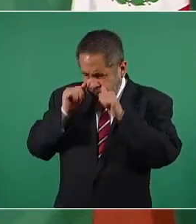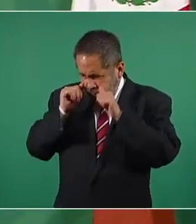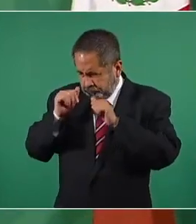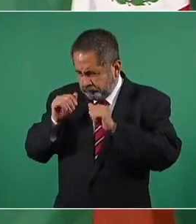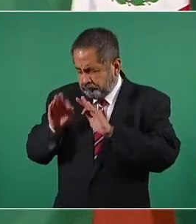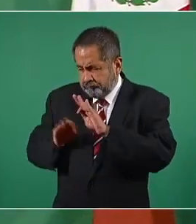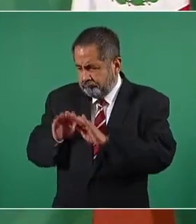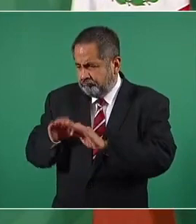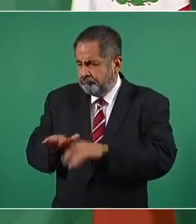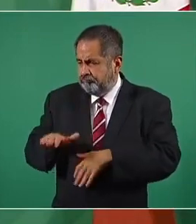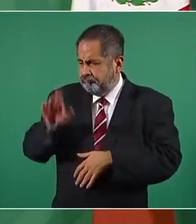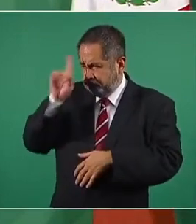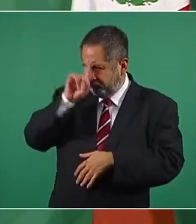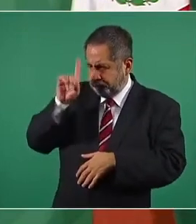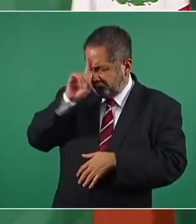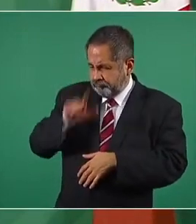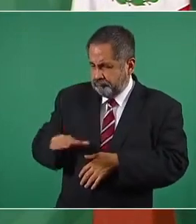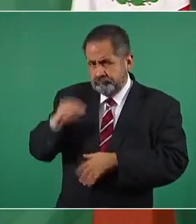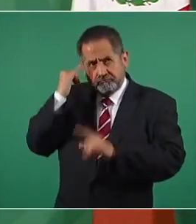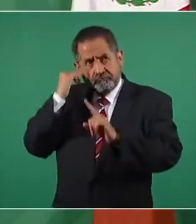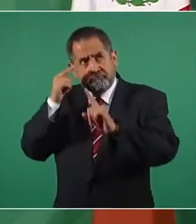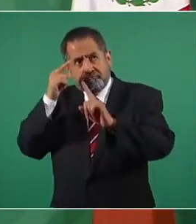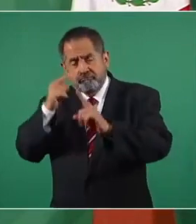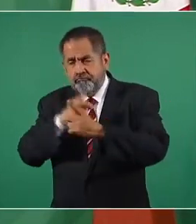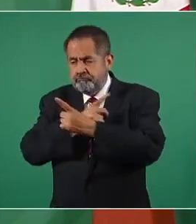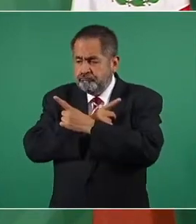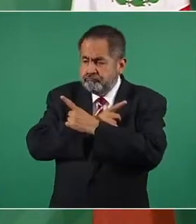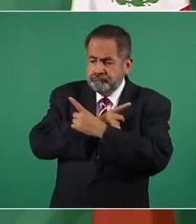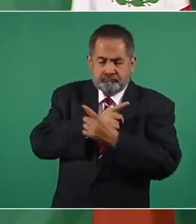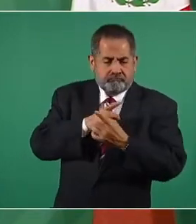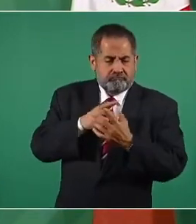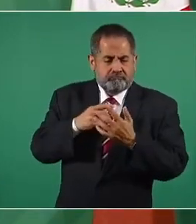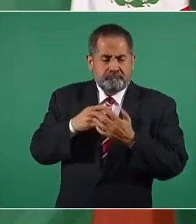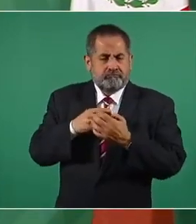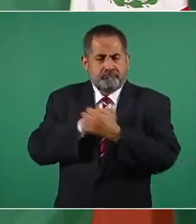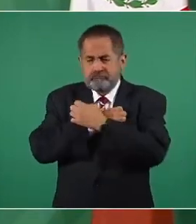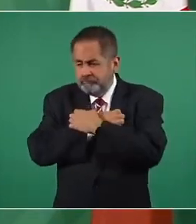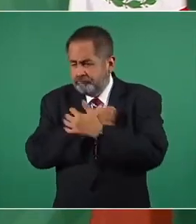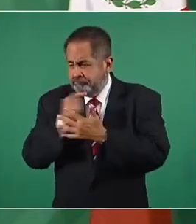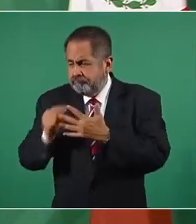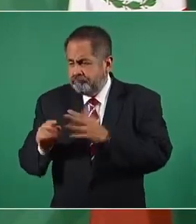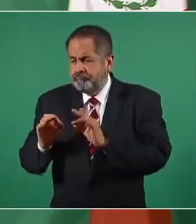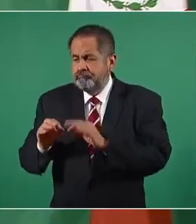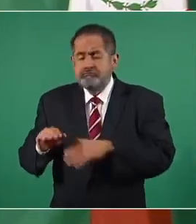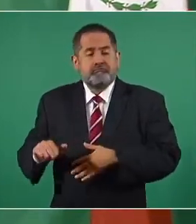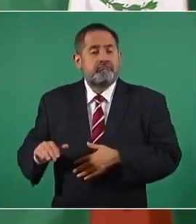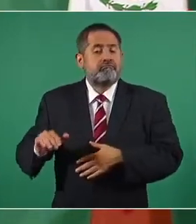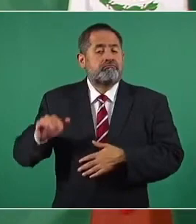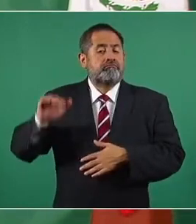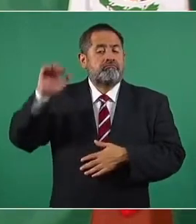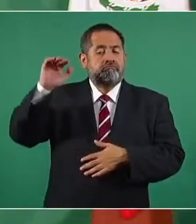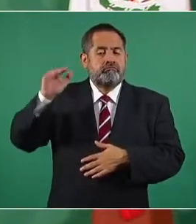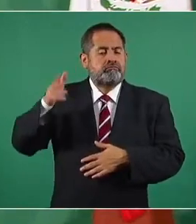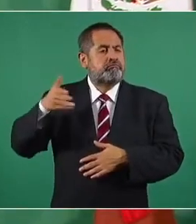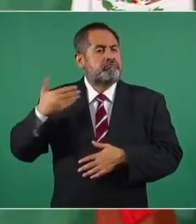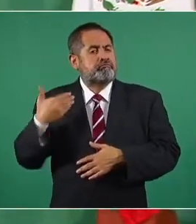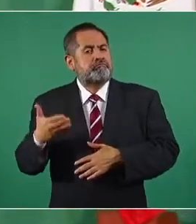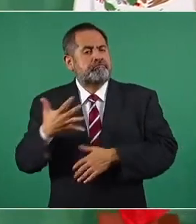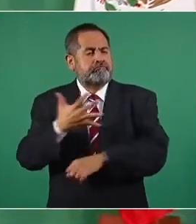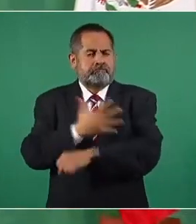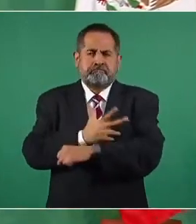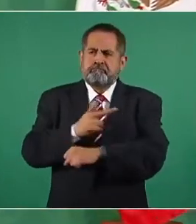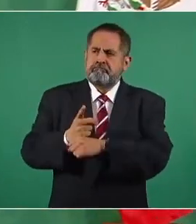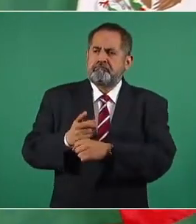con ideales, con principios, con valores, cuando son grandes van a ser gentes de bien